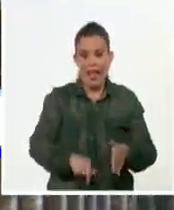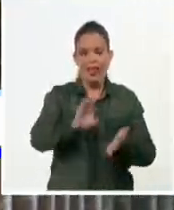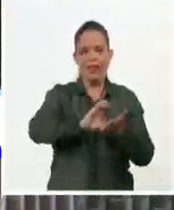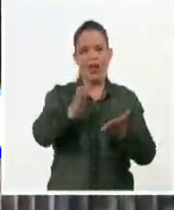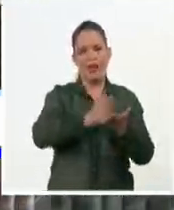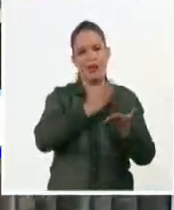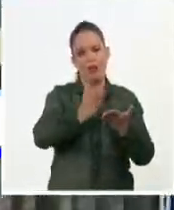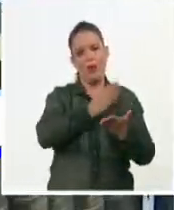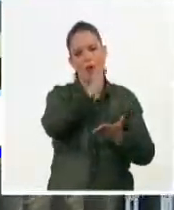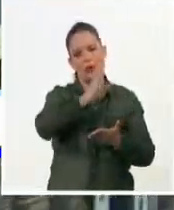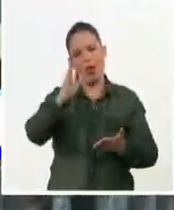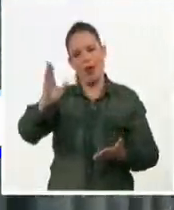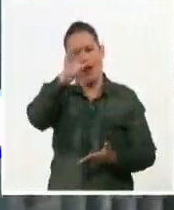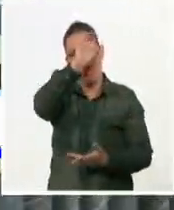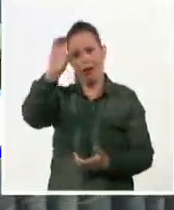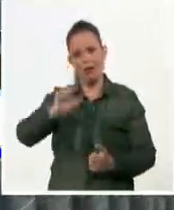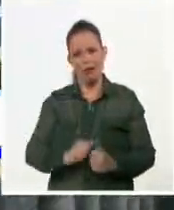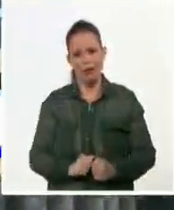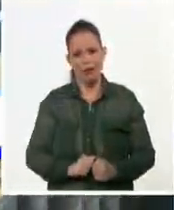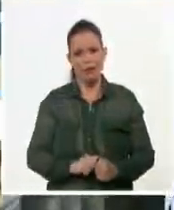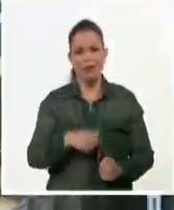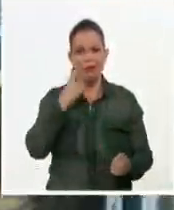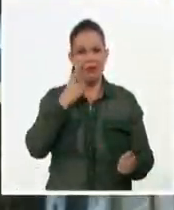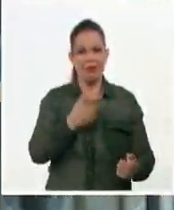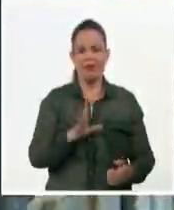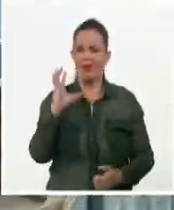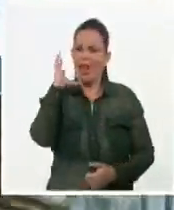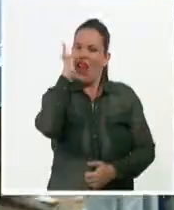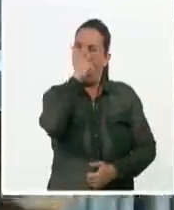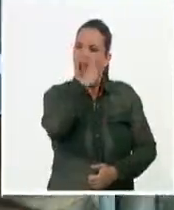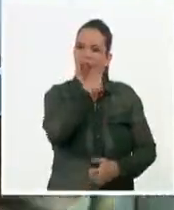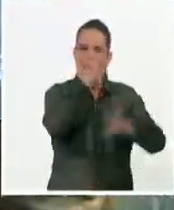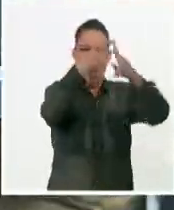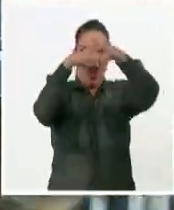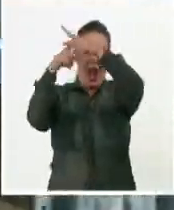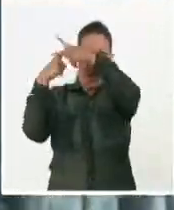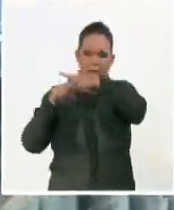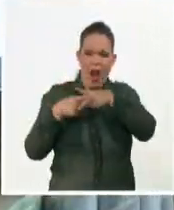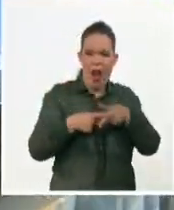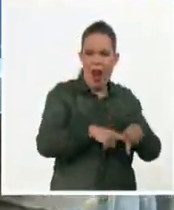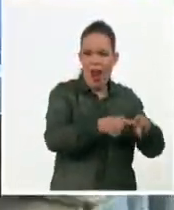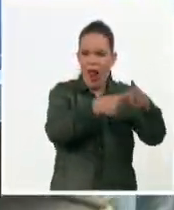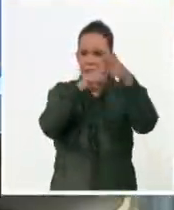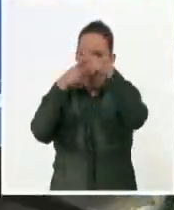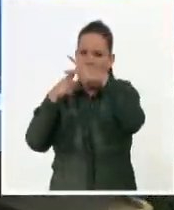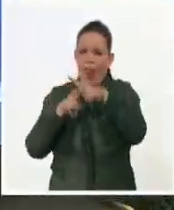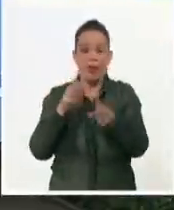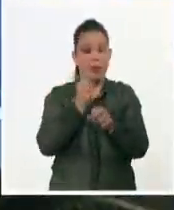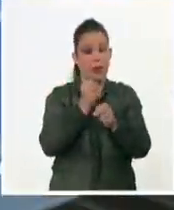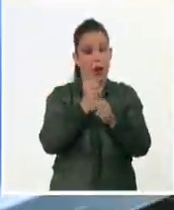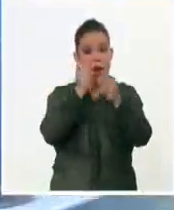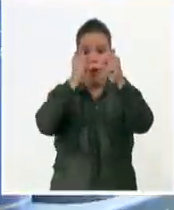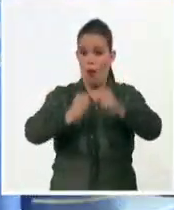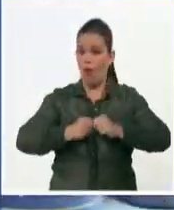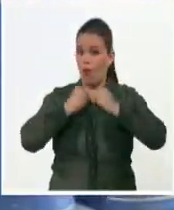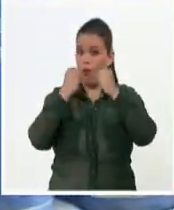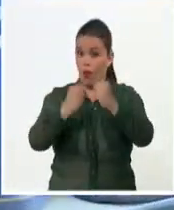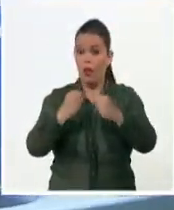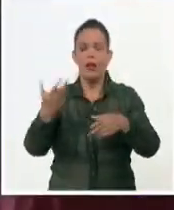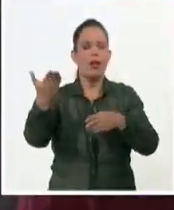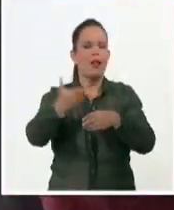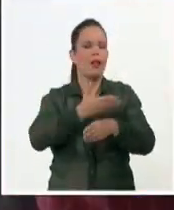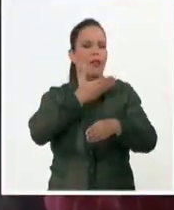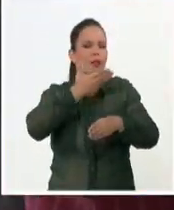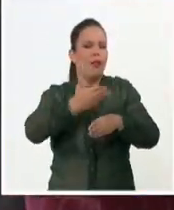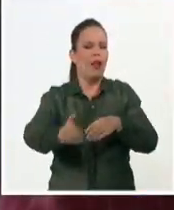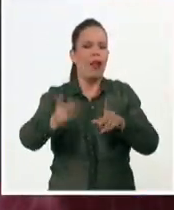El inmueble renovado atesora fondos valiosos que fueron rescatados tras una minuciosa labor de temas jurídico